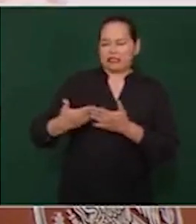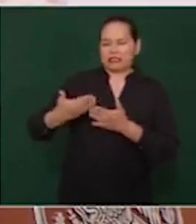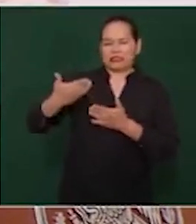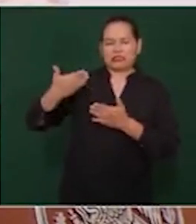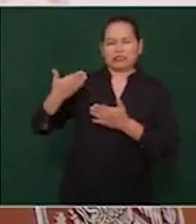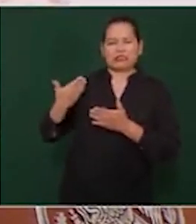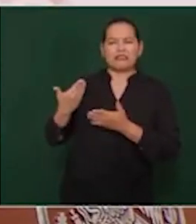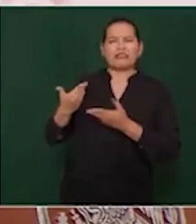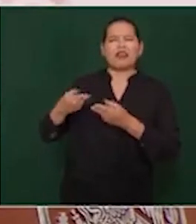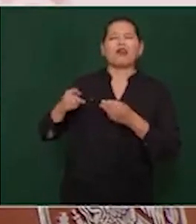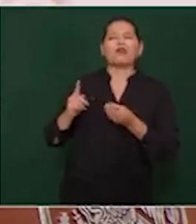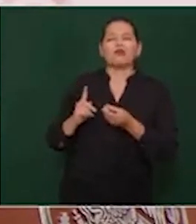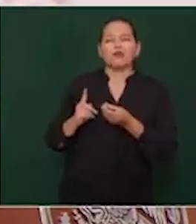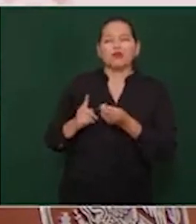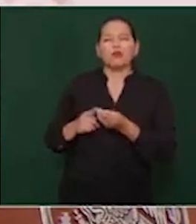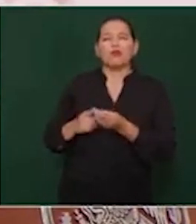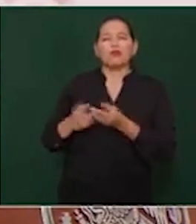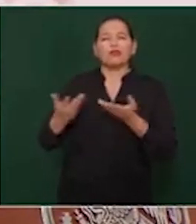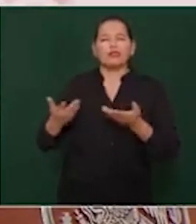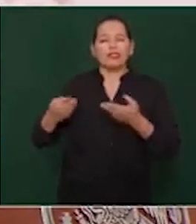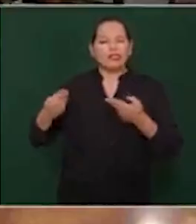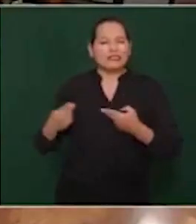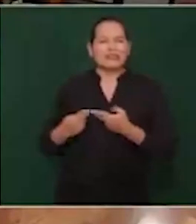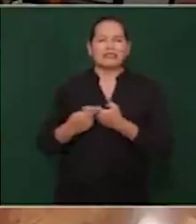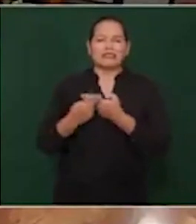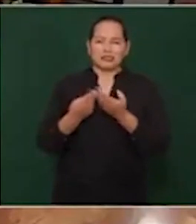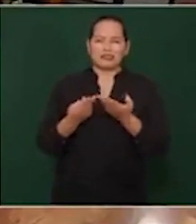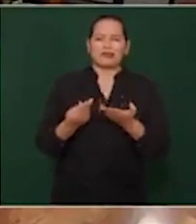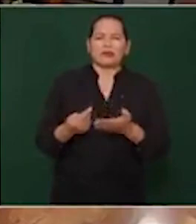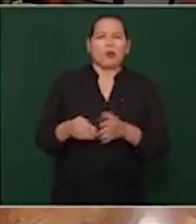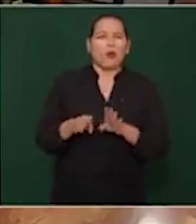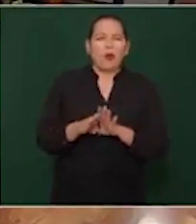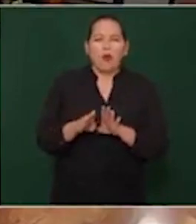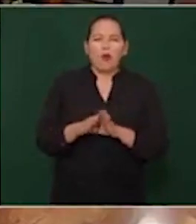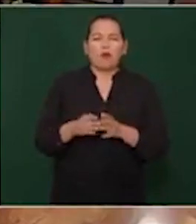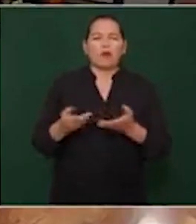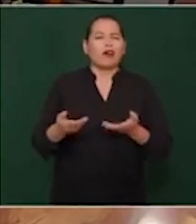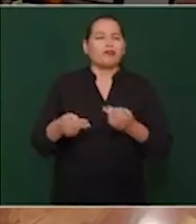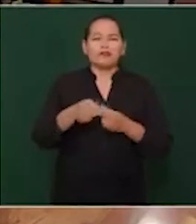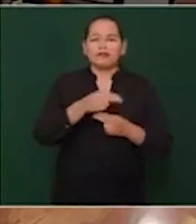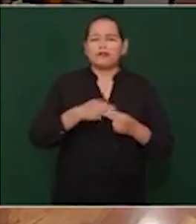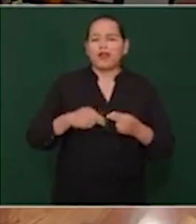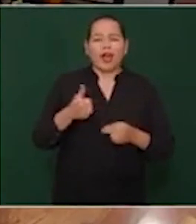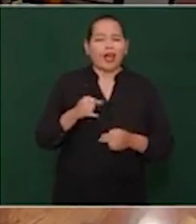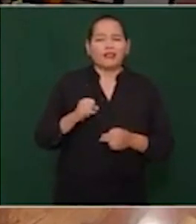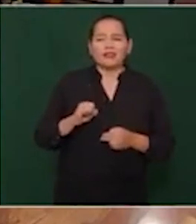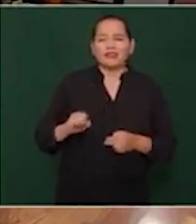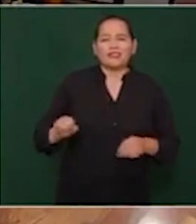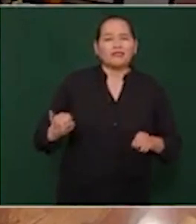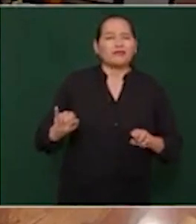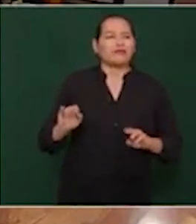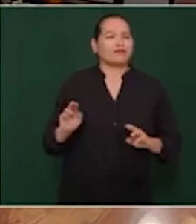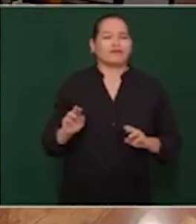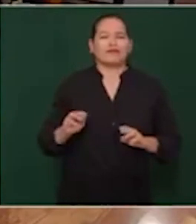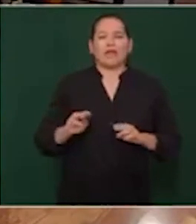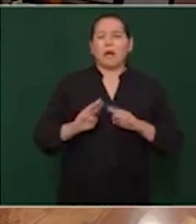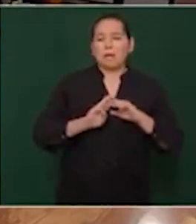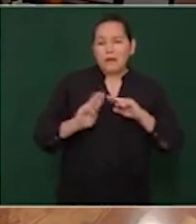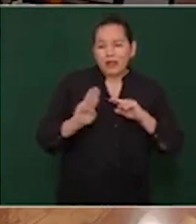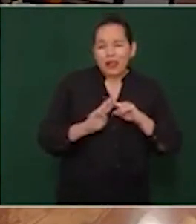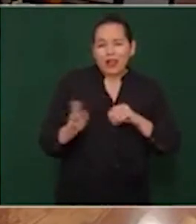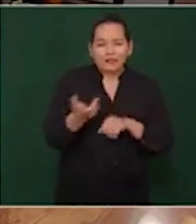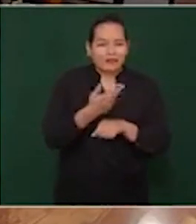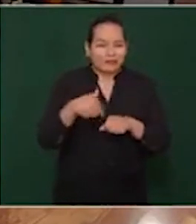Todos somos viajeros, caminantes, migrantes. que hay que respetar.